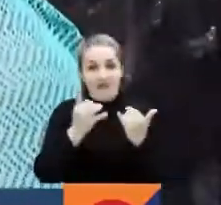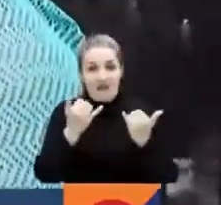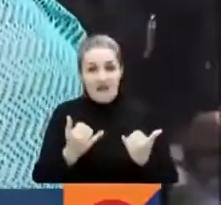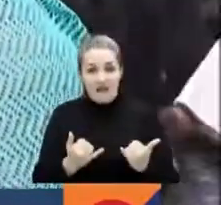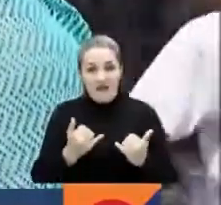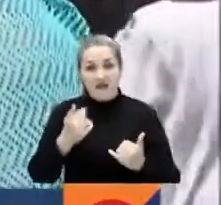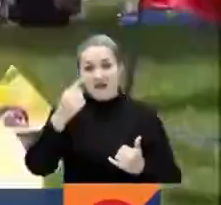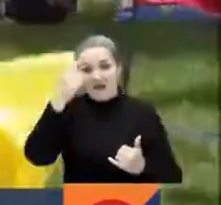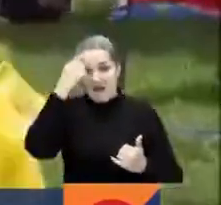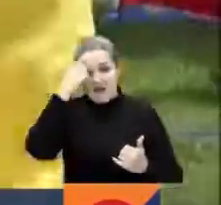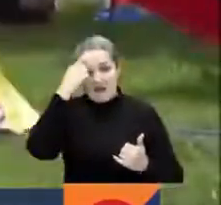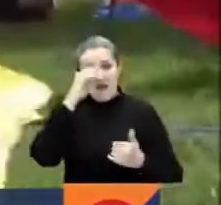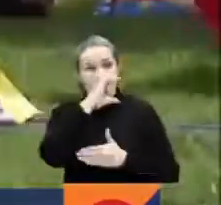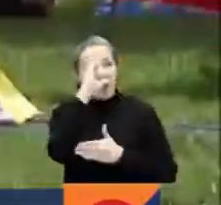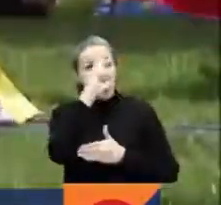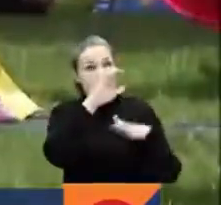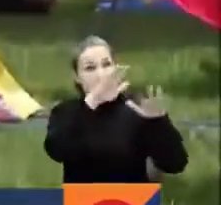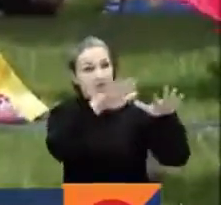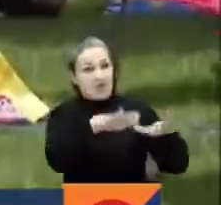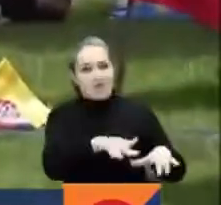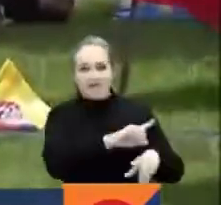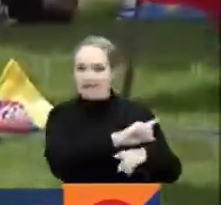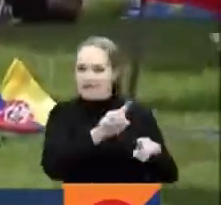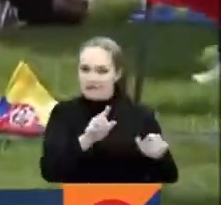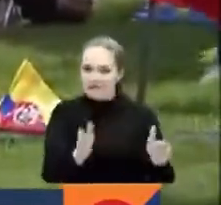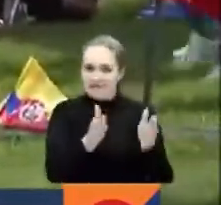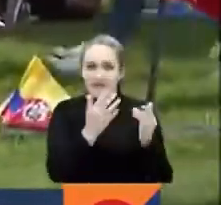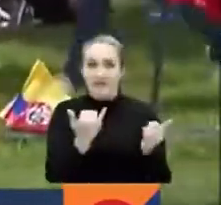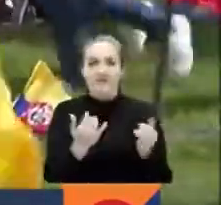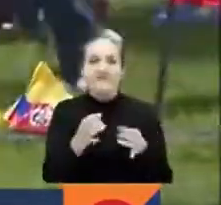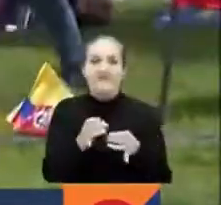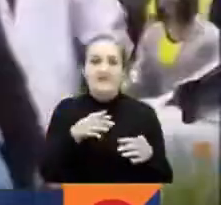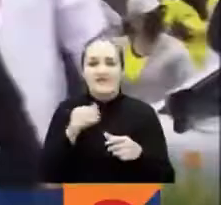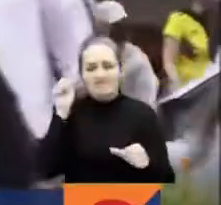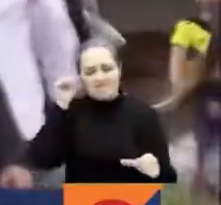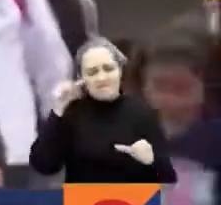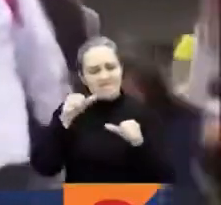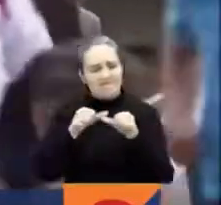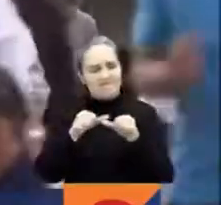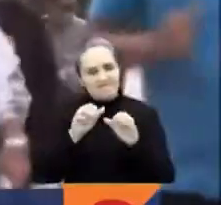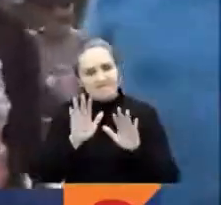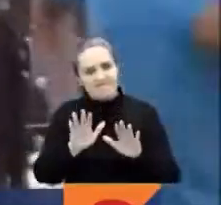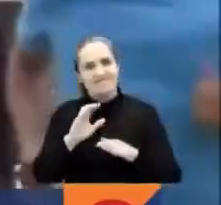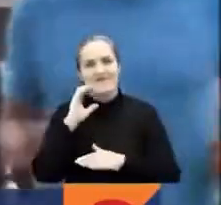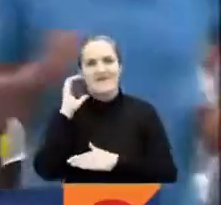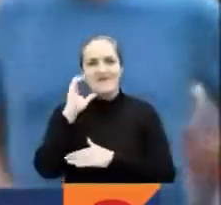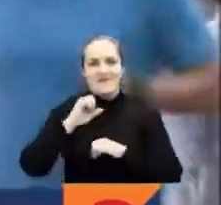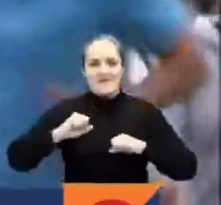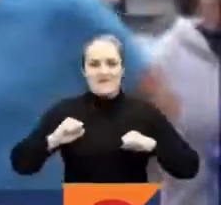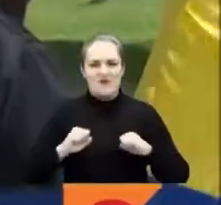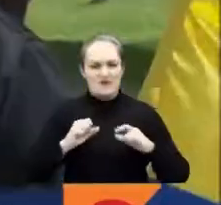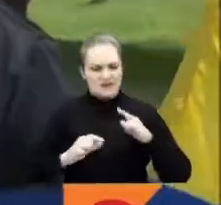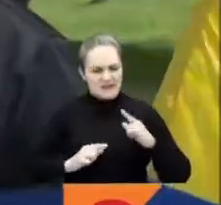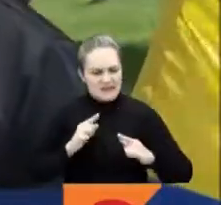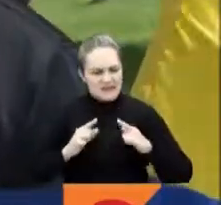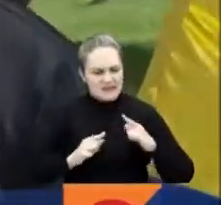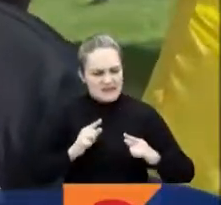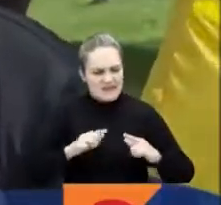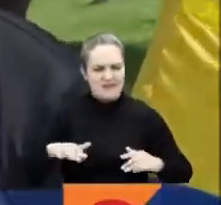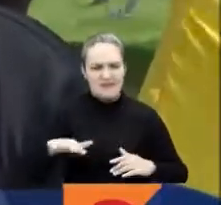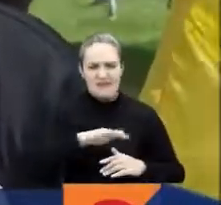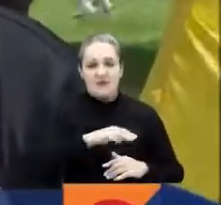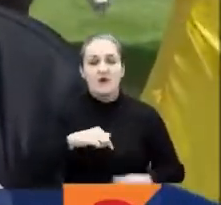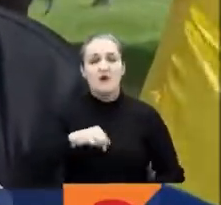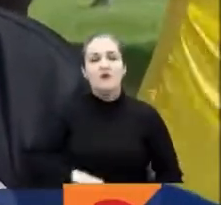desaparecer a Colombia. Una fecha para conmemorar la virtud que caracteriza a los colombianos, la pujanza. Orgullosa de ser colombiana,